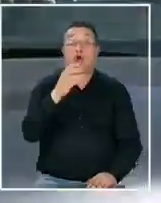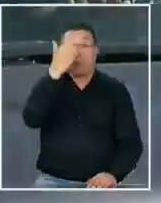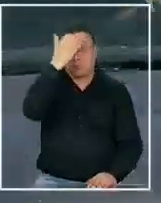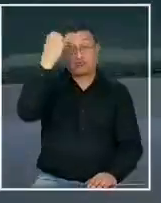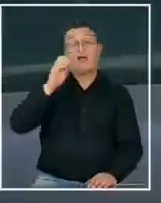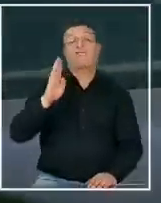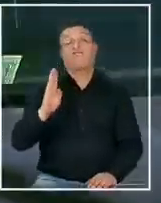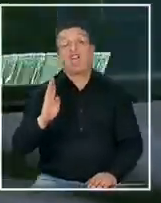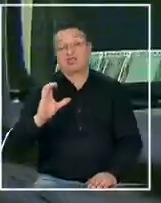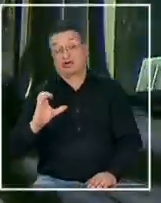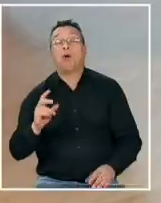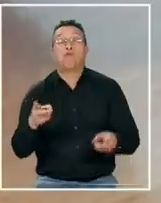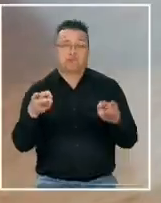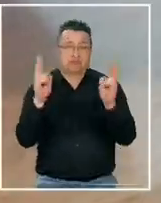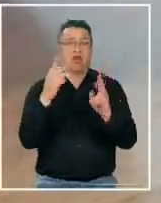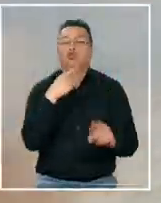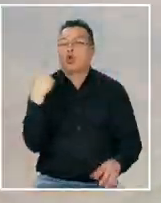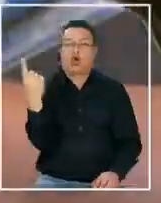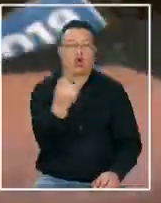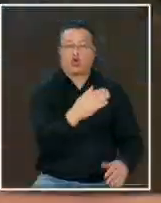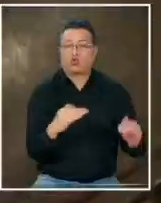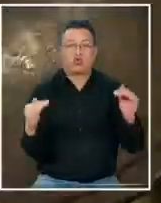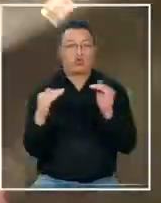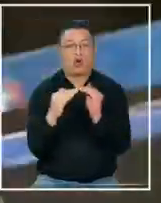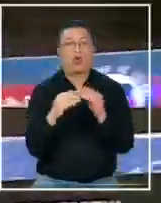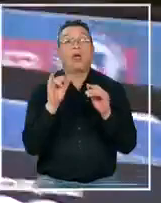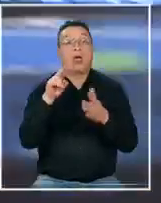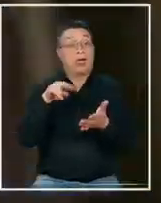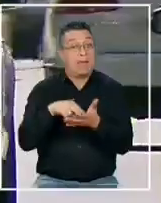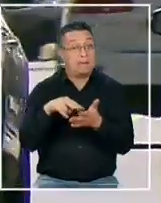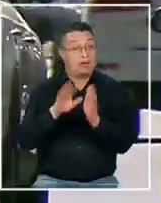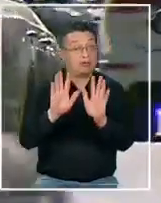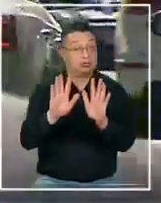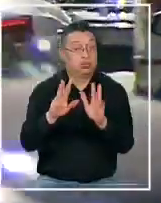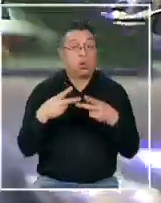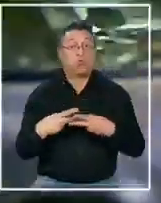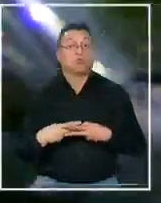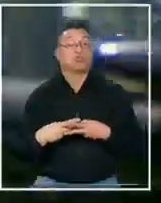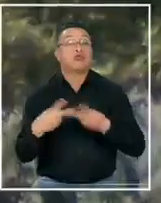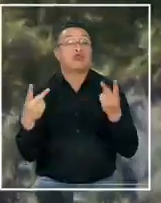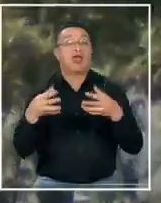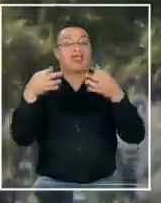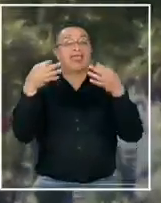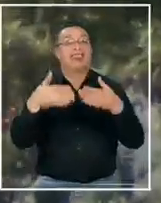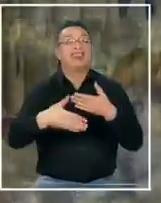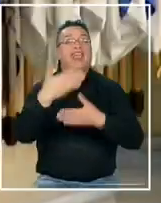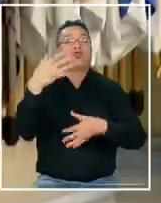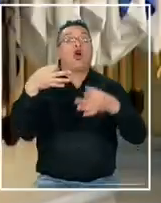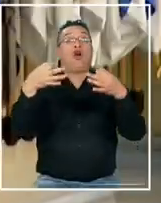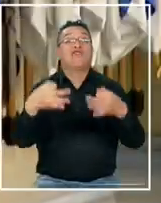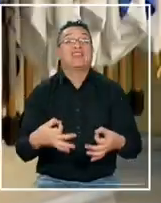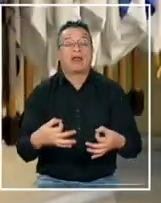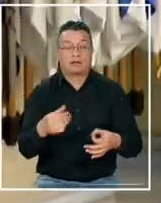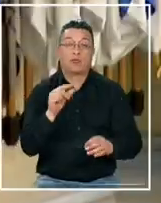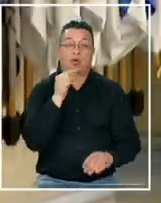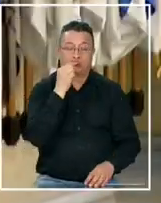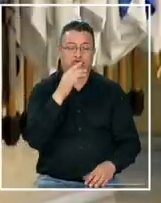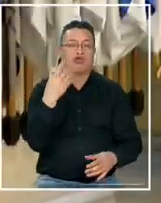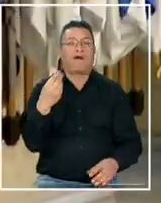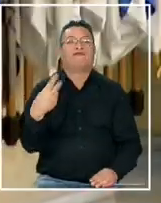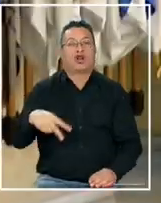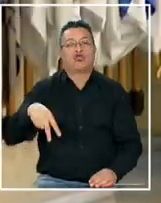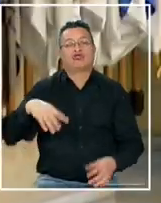iniciativa que, obviamente, hay que esperar a que esté publicada en el diario oficial para que entre en vigencia pero que ya es una buena noticia para,